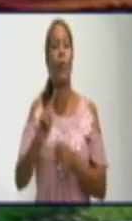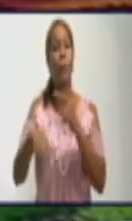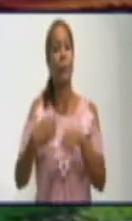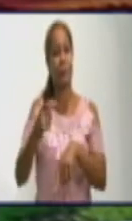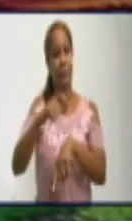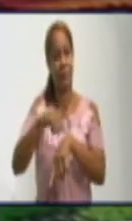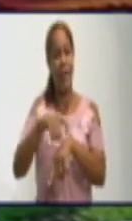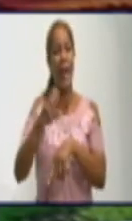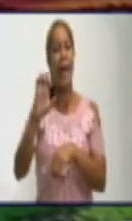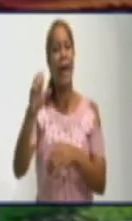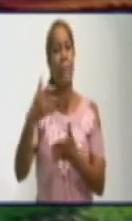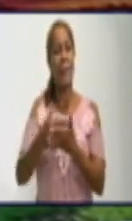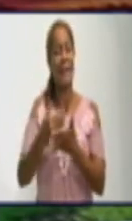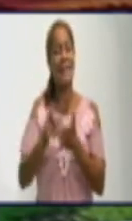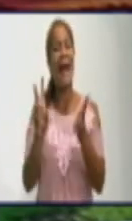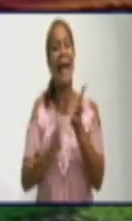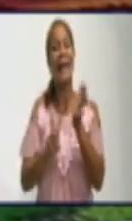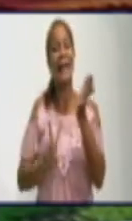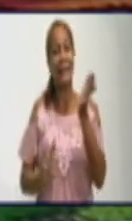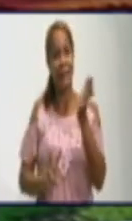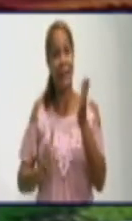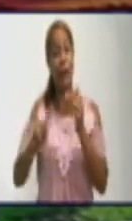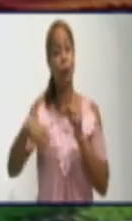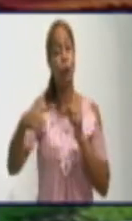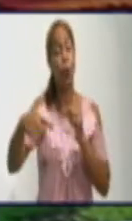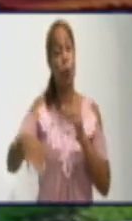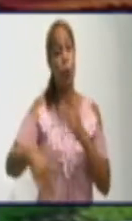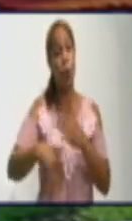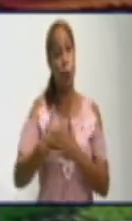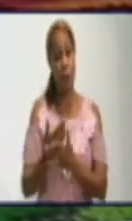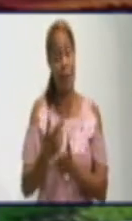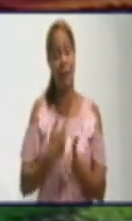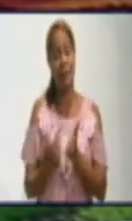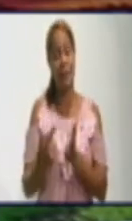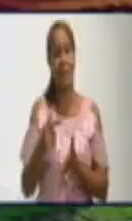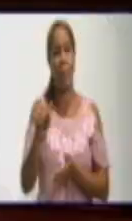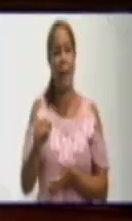Eléctrica, que va a estar con nosotros todos los días de esta semana.